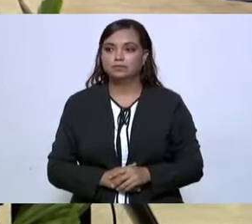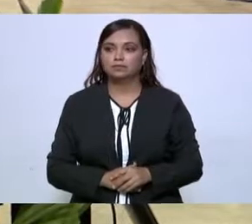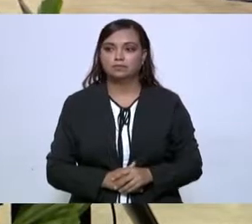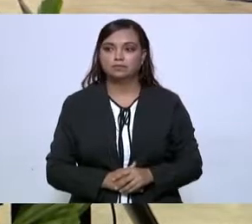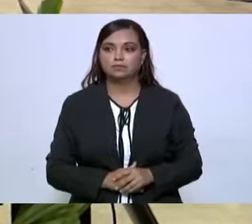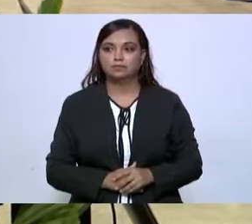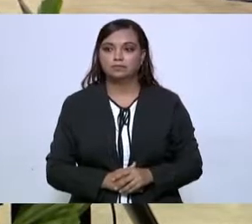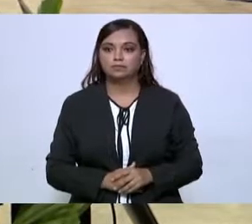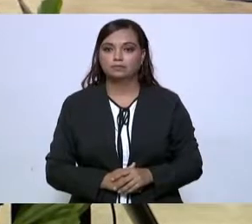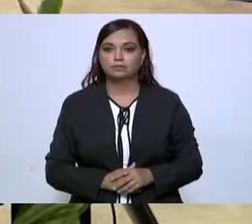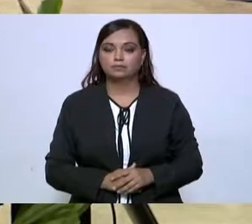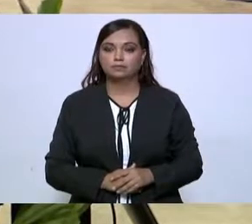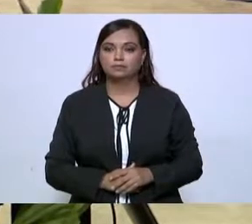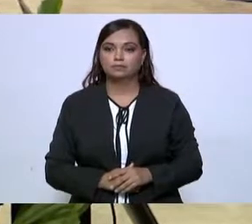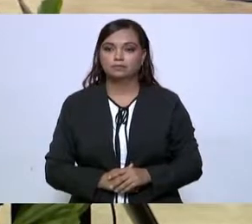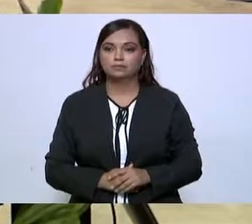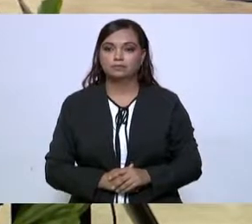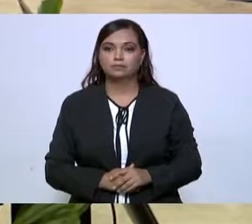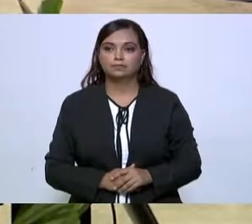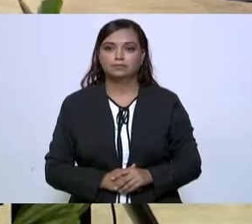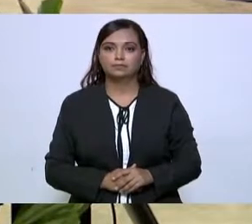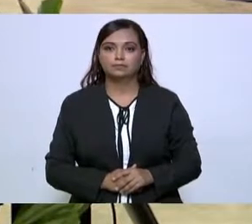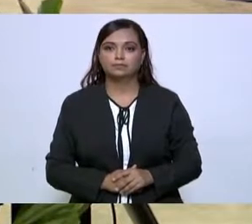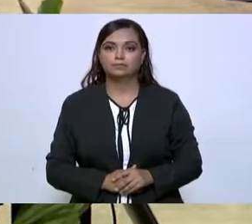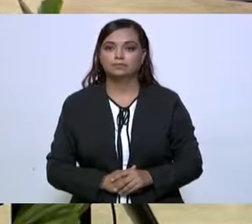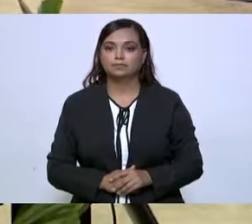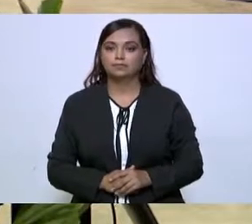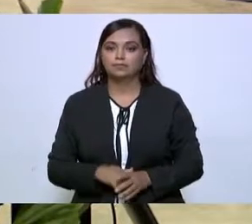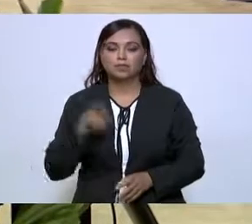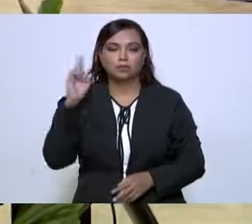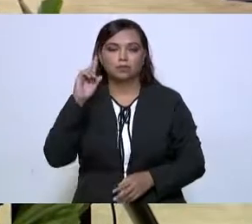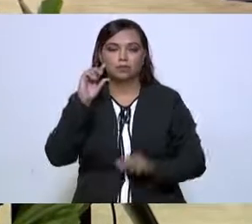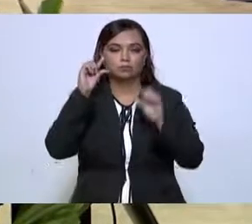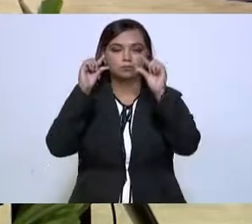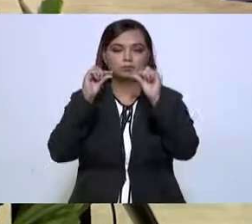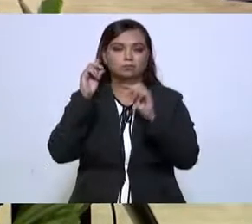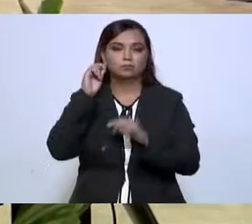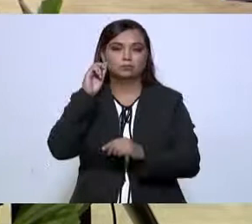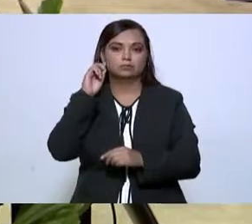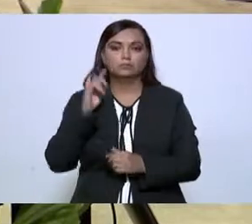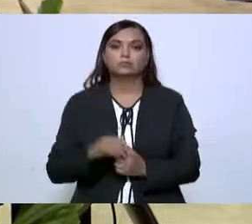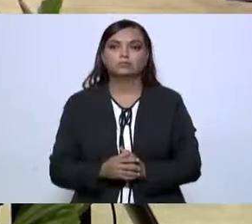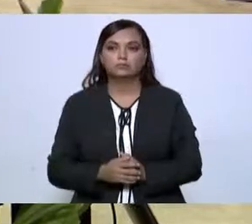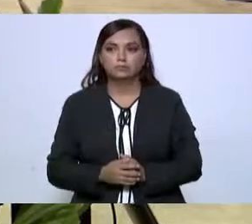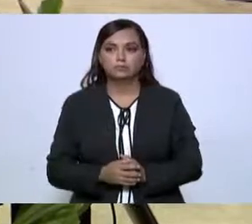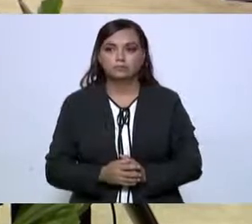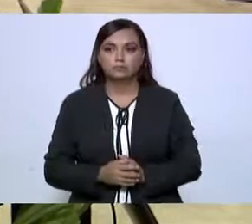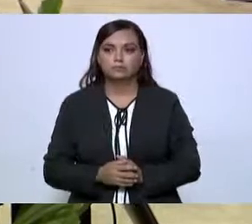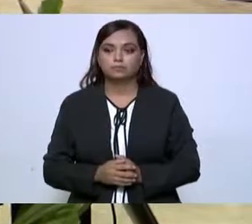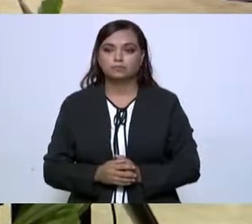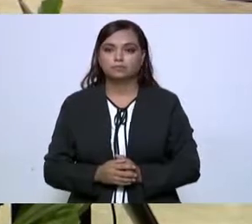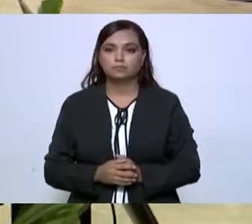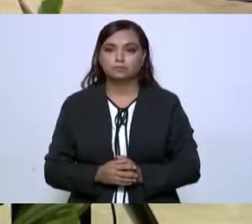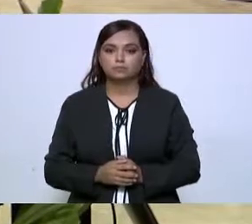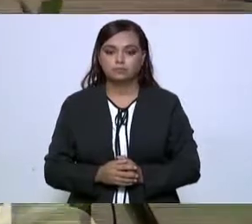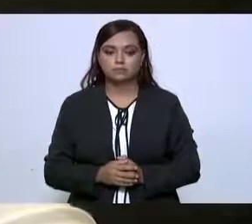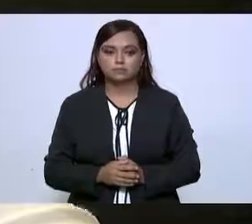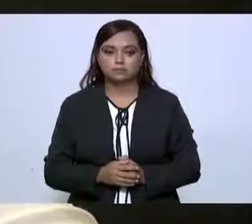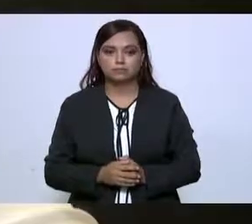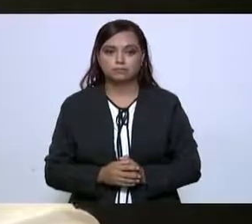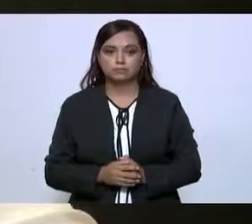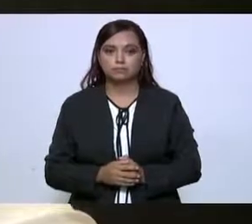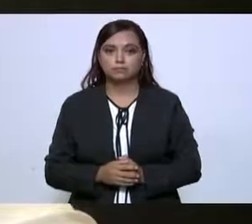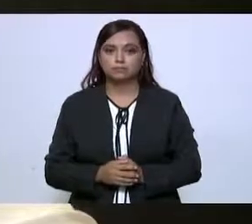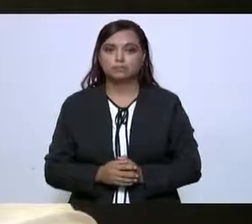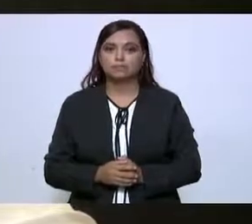¿No se escuchan? No. ¿Ahí me escucho? Gracias. ¿Sí me ayudan? Gracias. Actualmente, la pensión